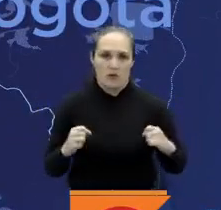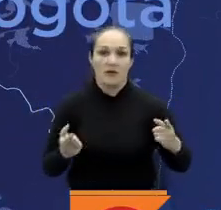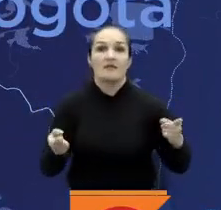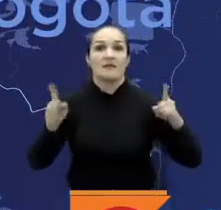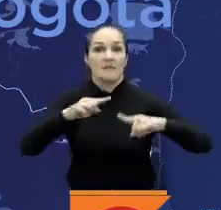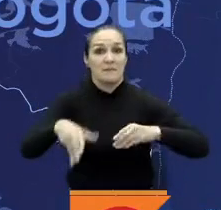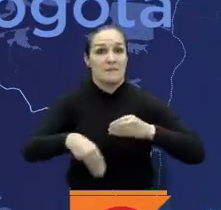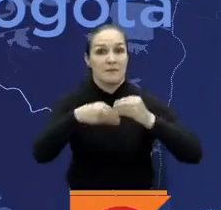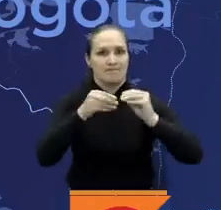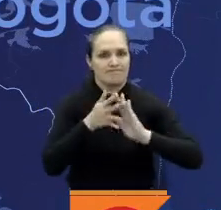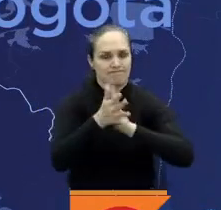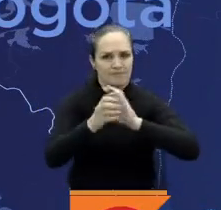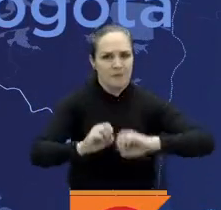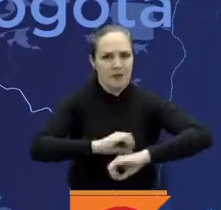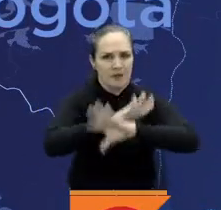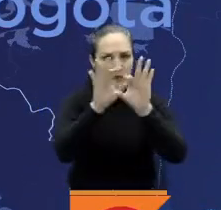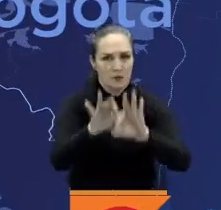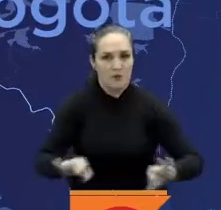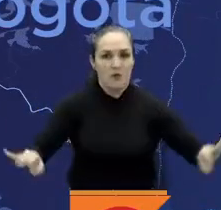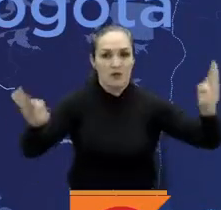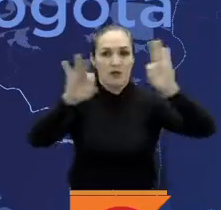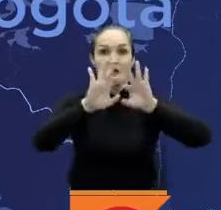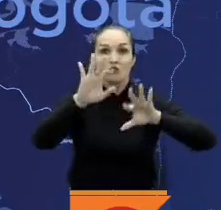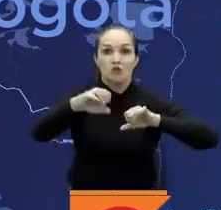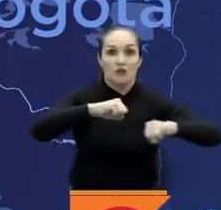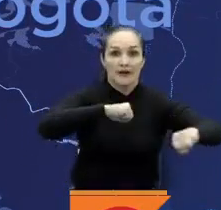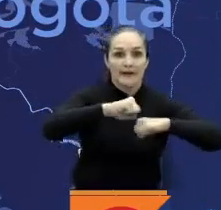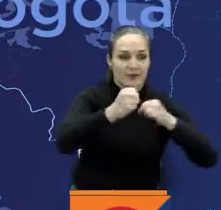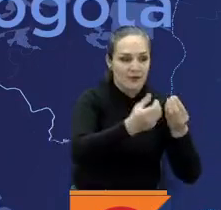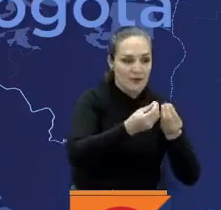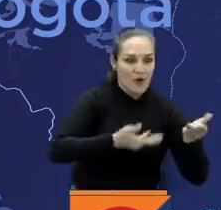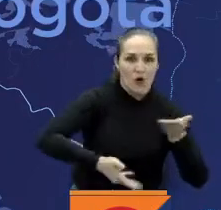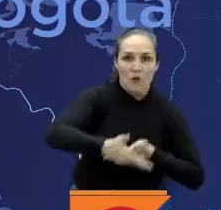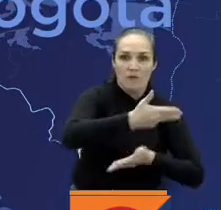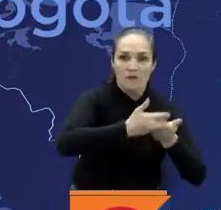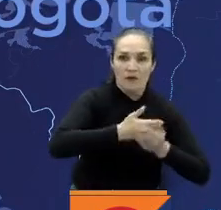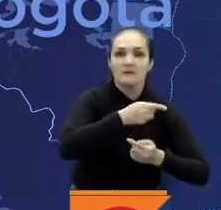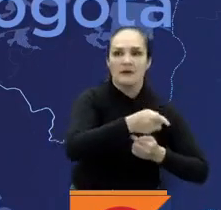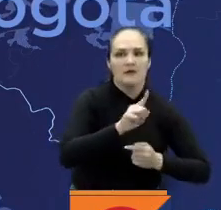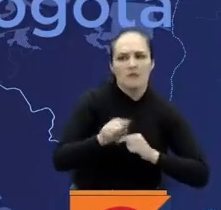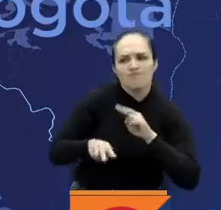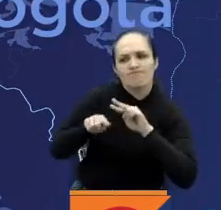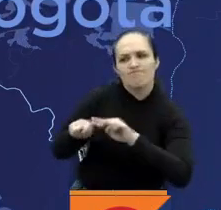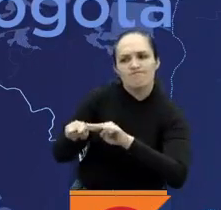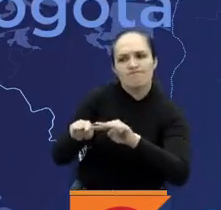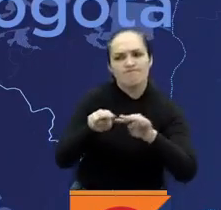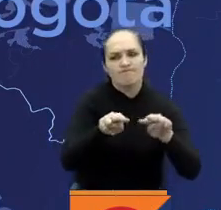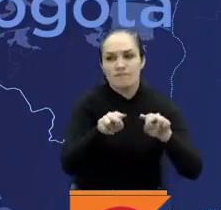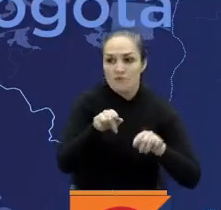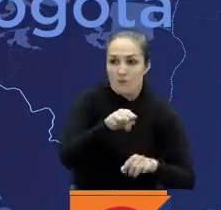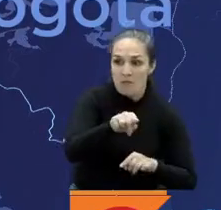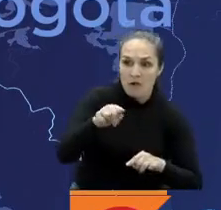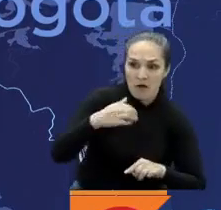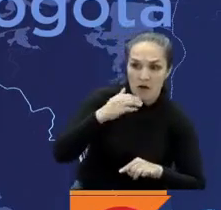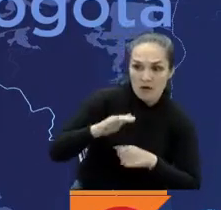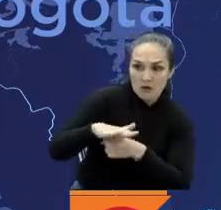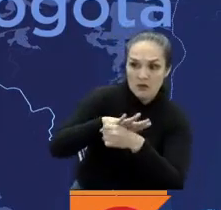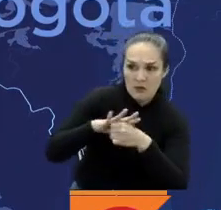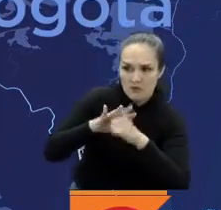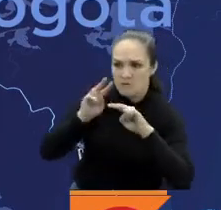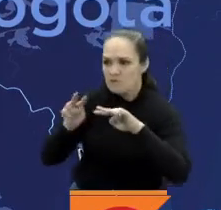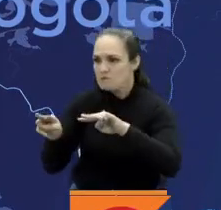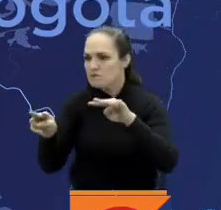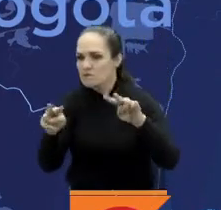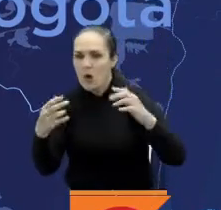es muy importante recordar que los gestores de convivencia hacen compañía. Otro de los lugares donde se prevé se tengan movilizaciones